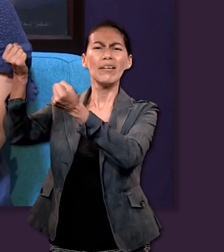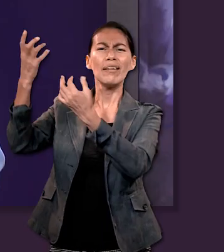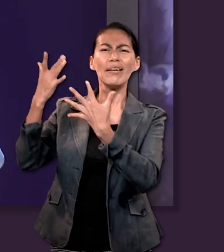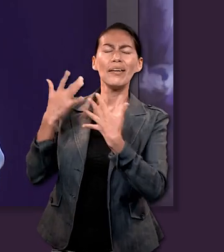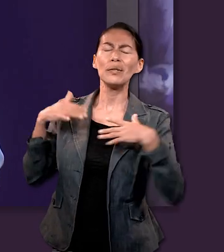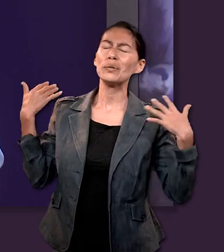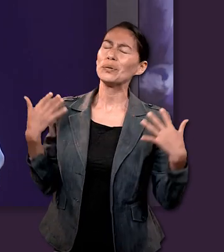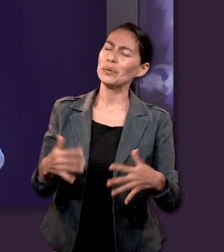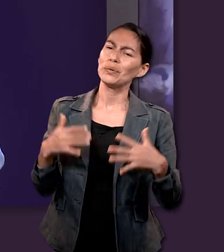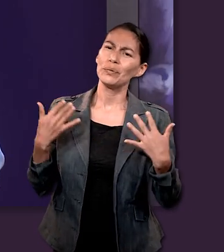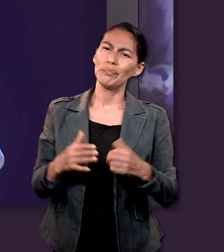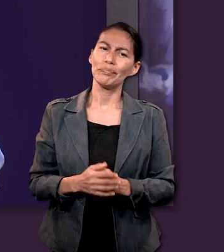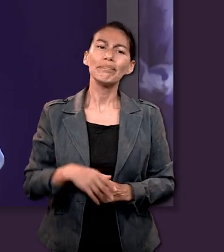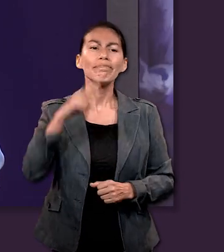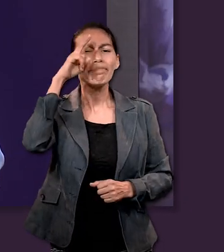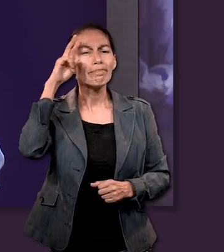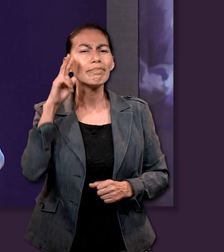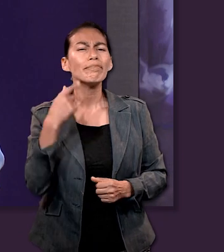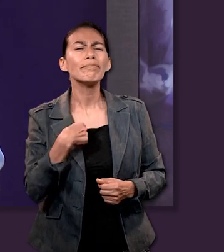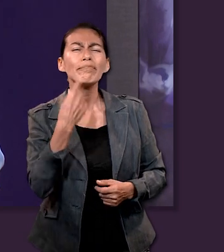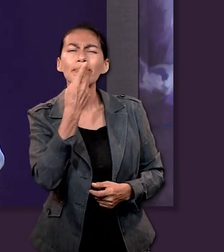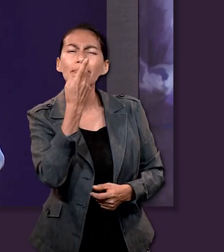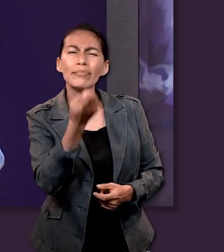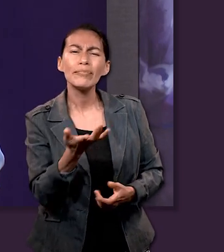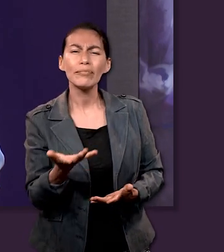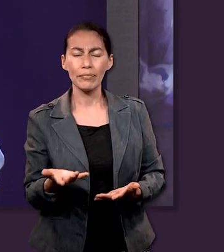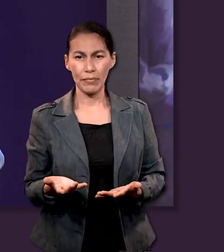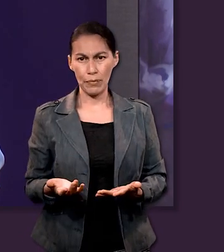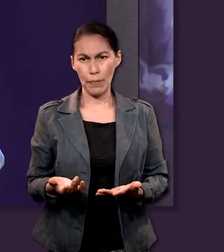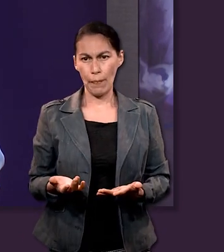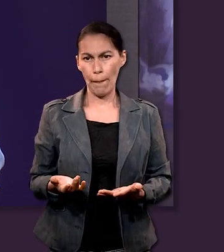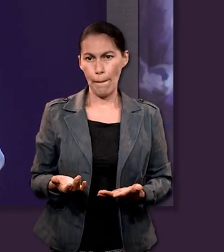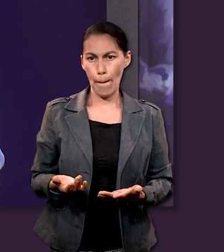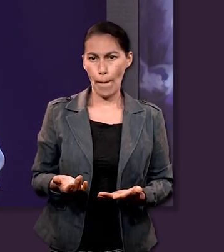vale me gustaría agregar algo